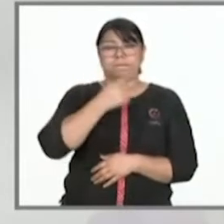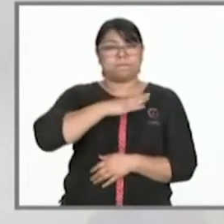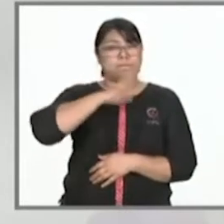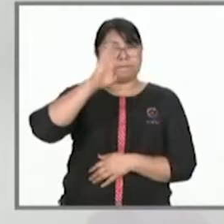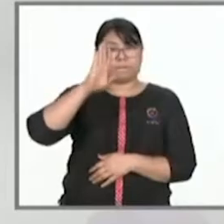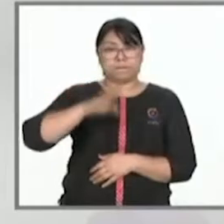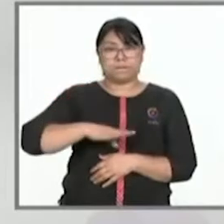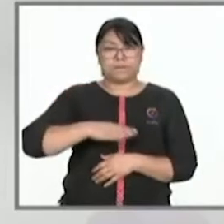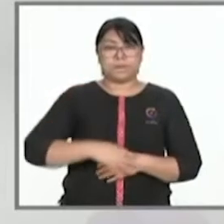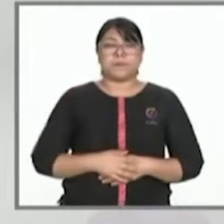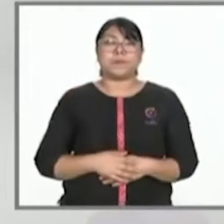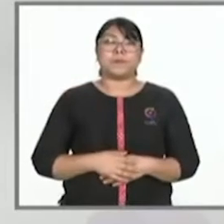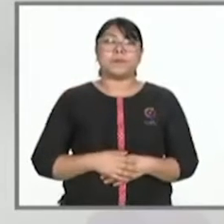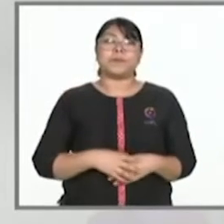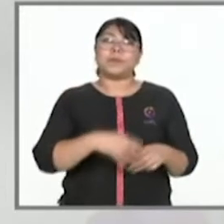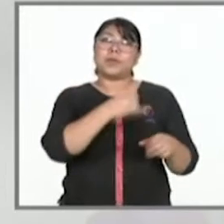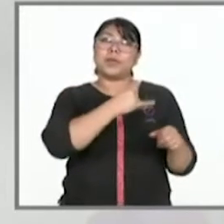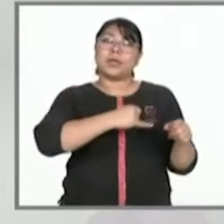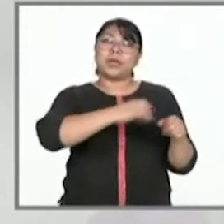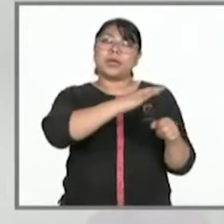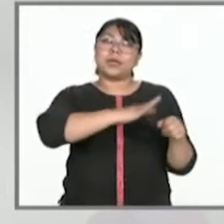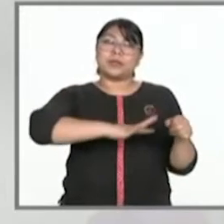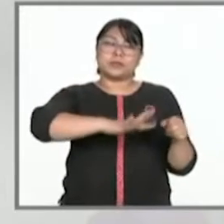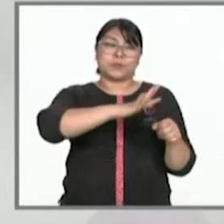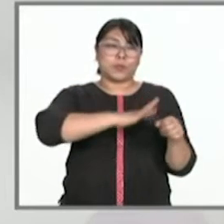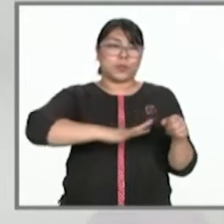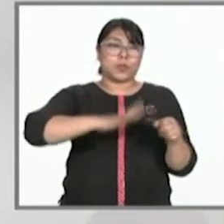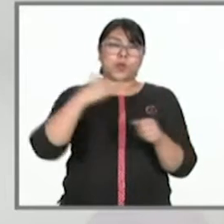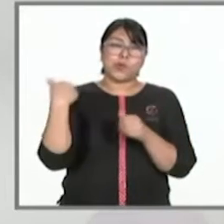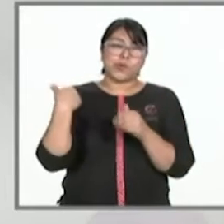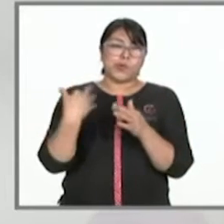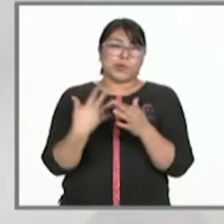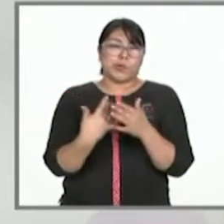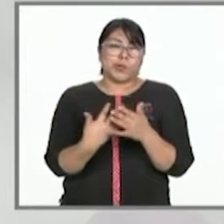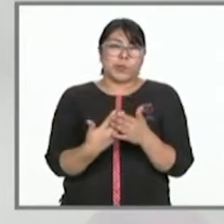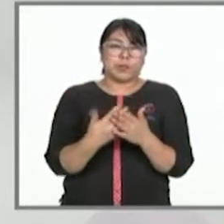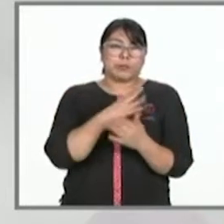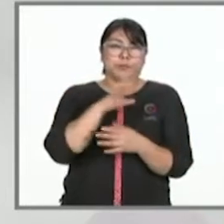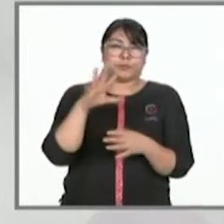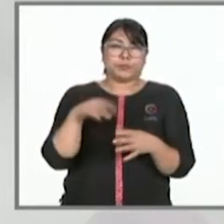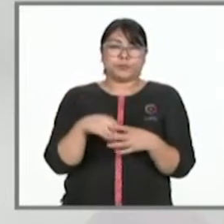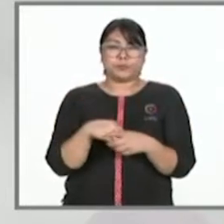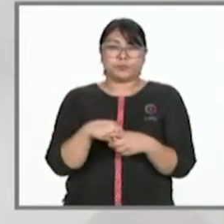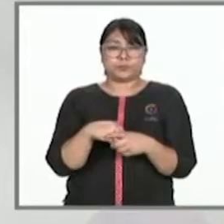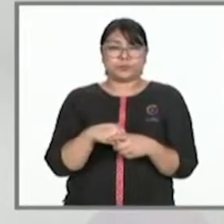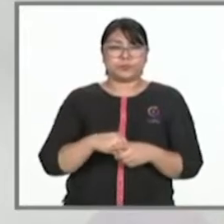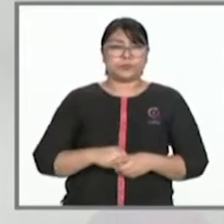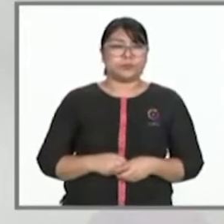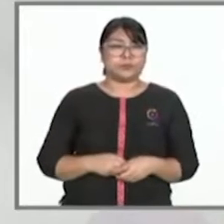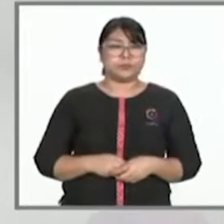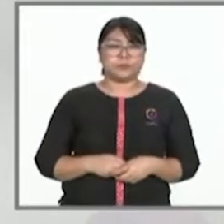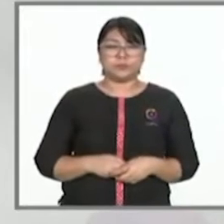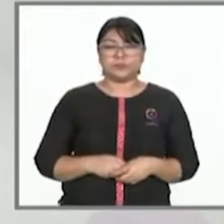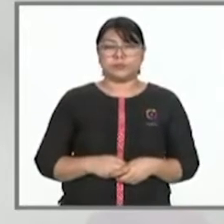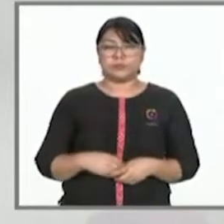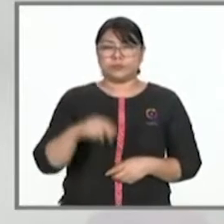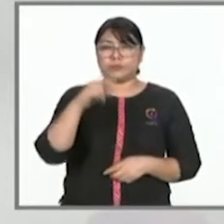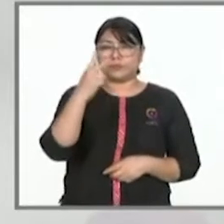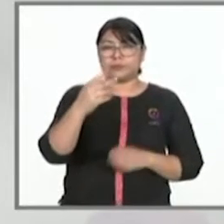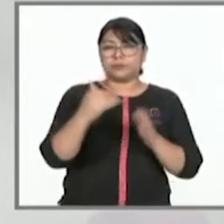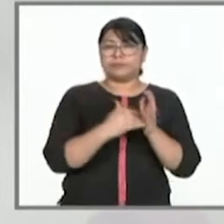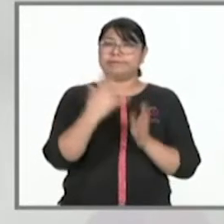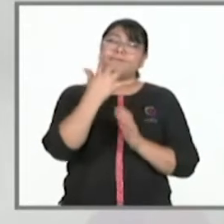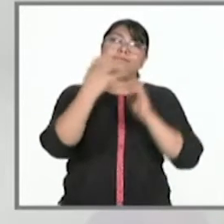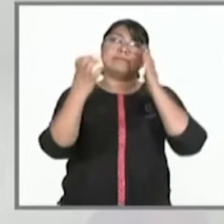defunciones. En jurisdicción sanitaria número 2, ITSMO, llevamos un total de casos acumulados confirmados, 2